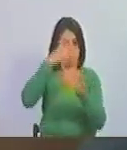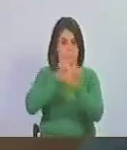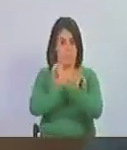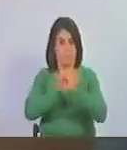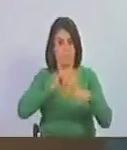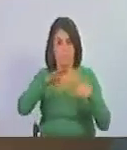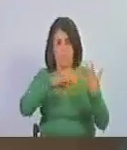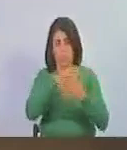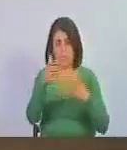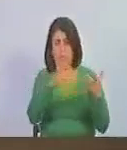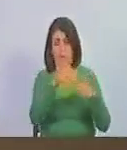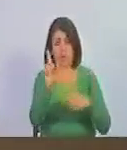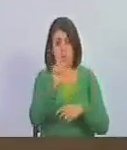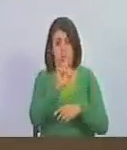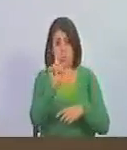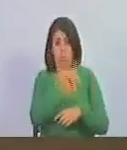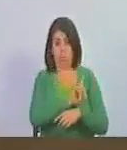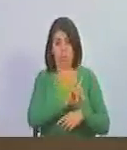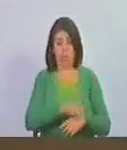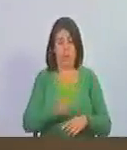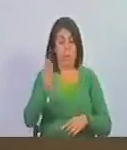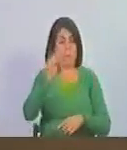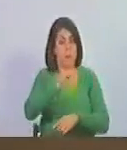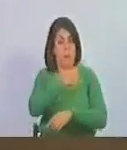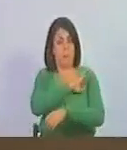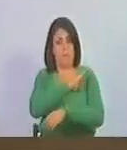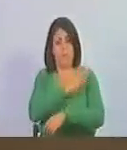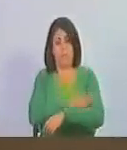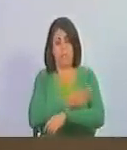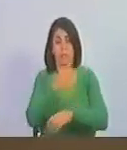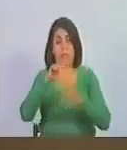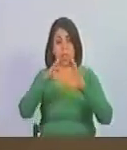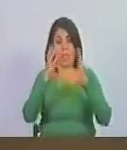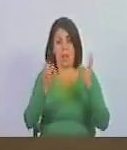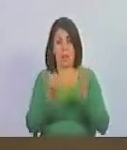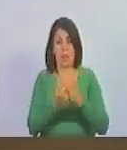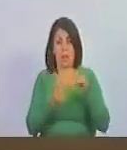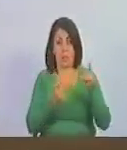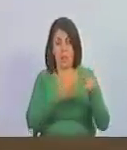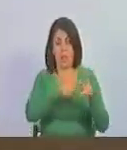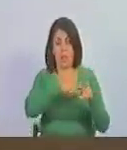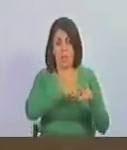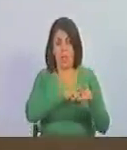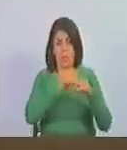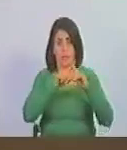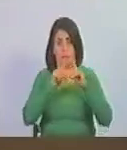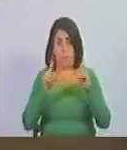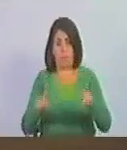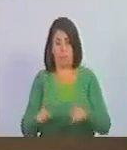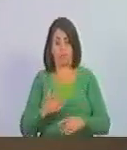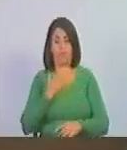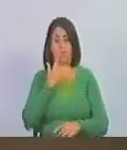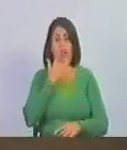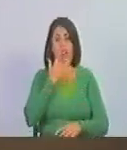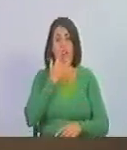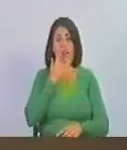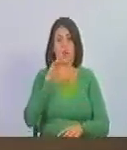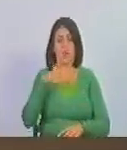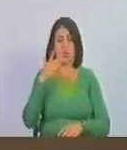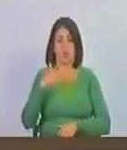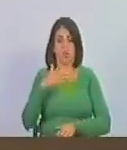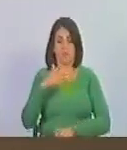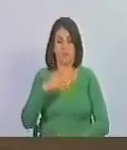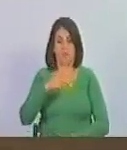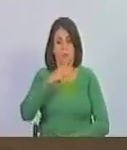el conflicto estábamos hablando de la armada más poderosa que había en el planeta en ese momento pero fue ese arrojo valiente cuando el